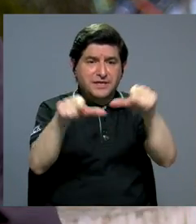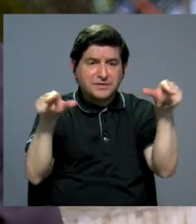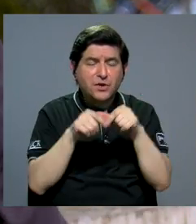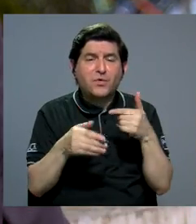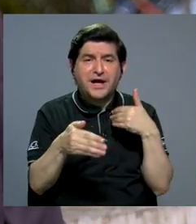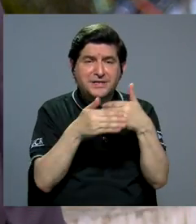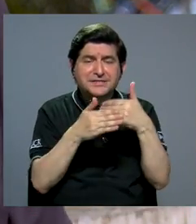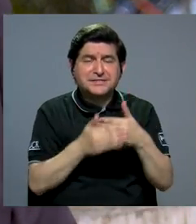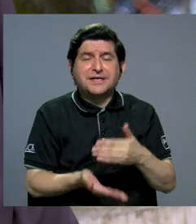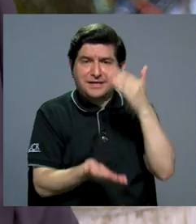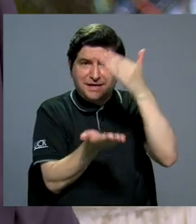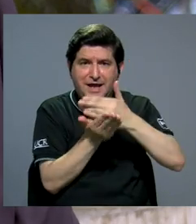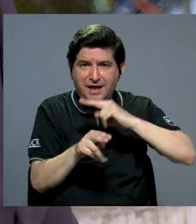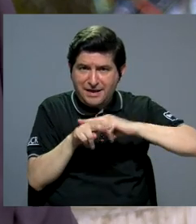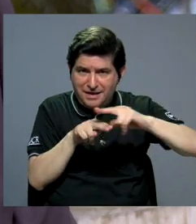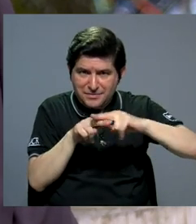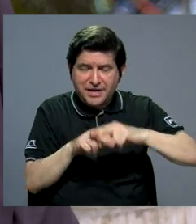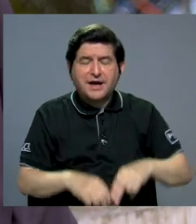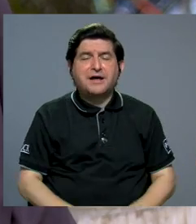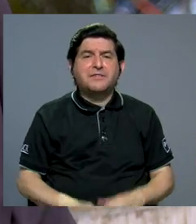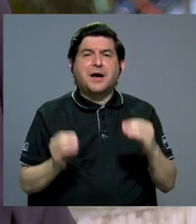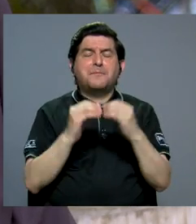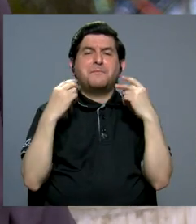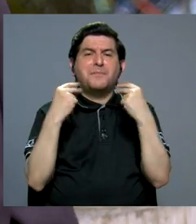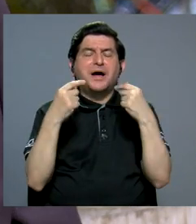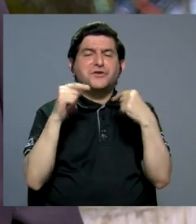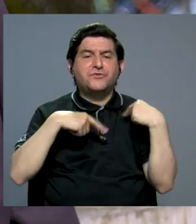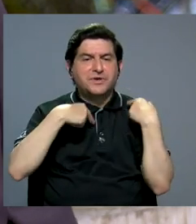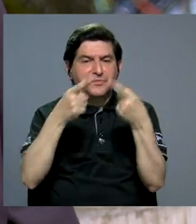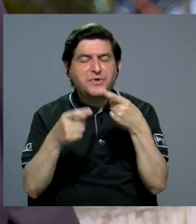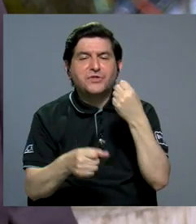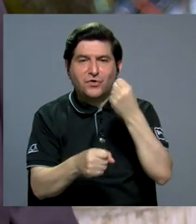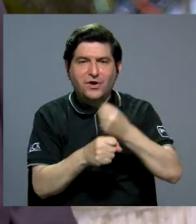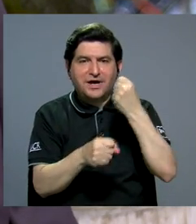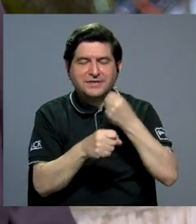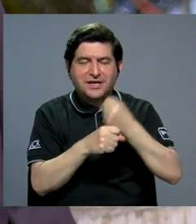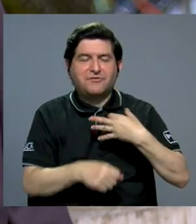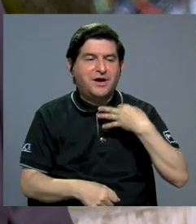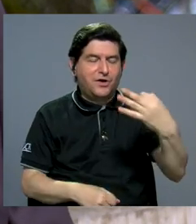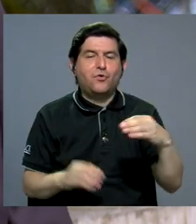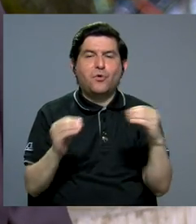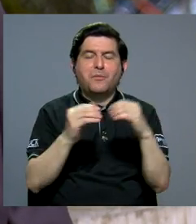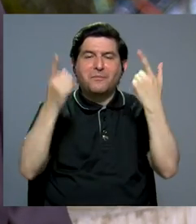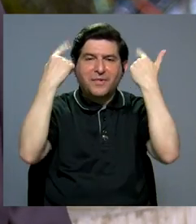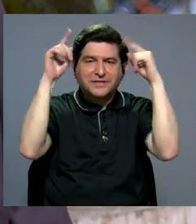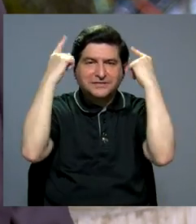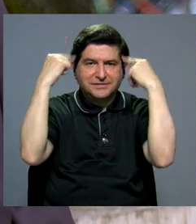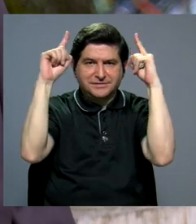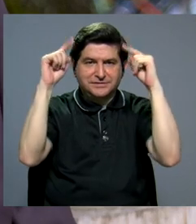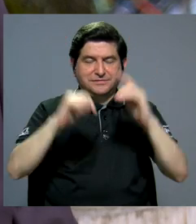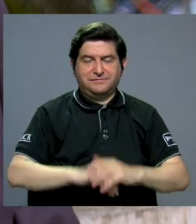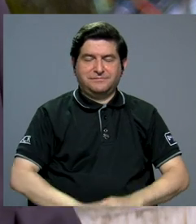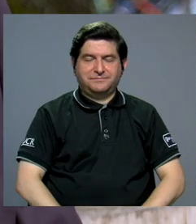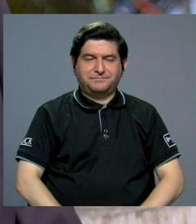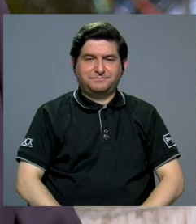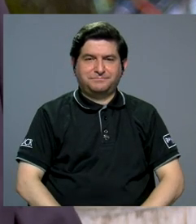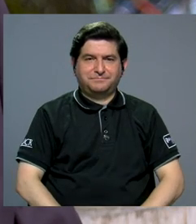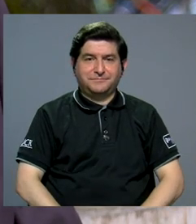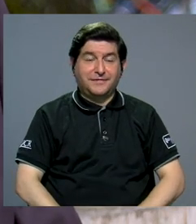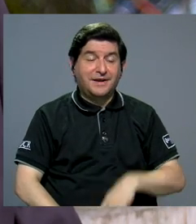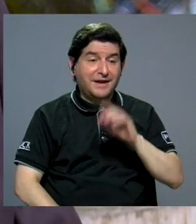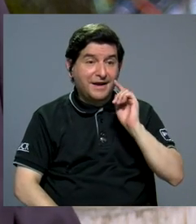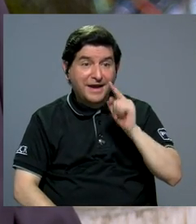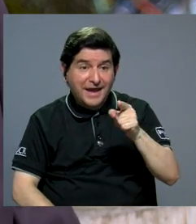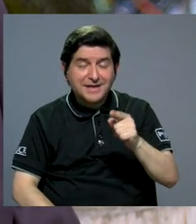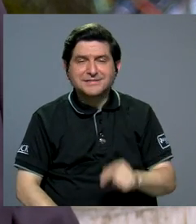cerca de las estaciones de viajar más rápido y llegar a sus tareas diarias con mayor eficacia, ¿verdad? Y ese